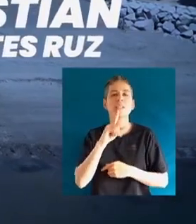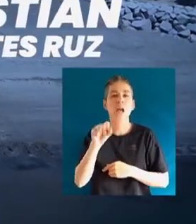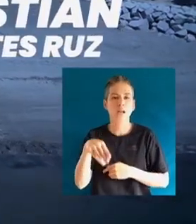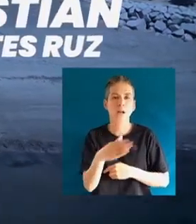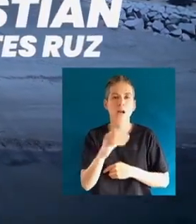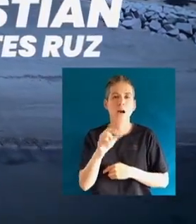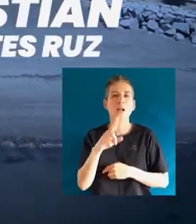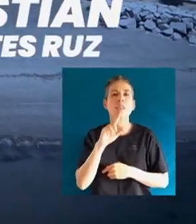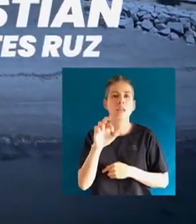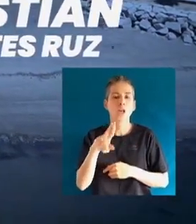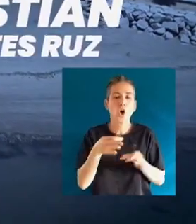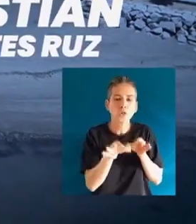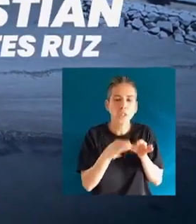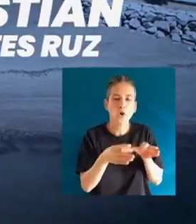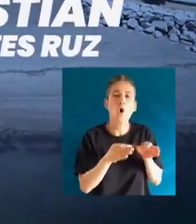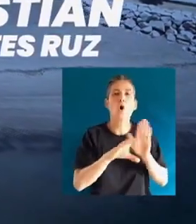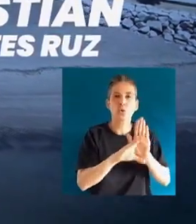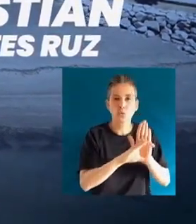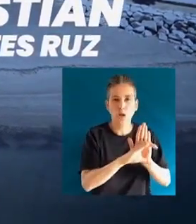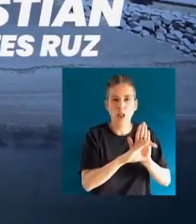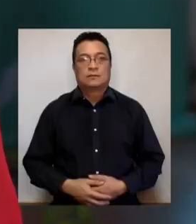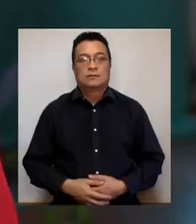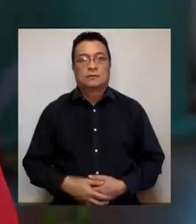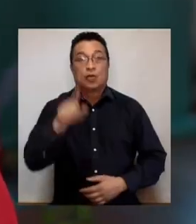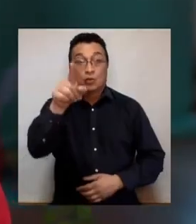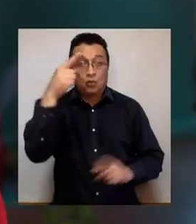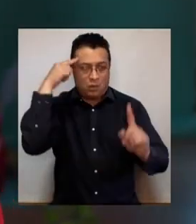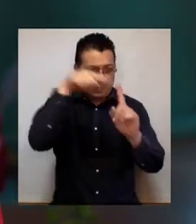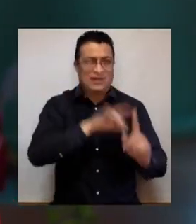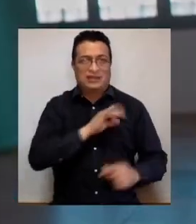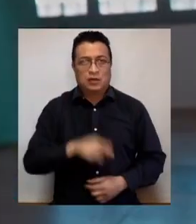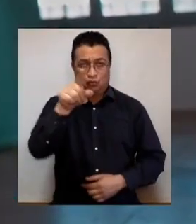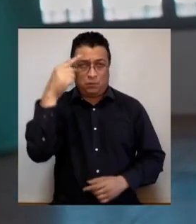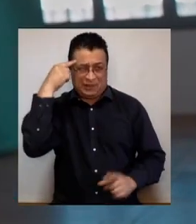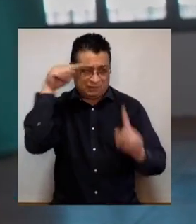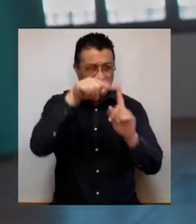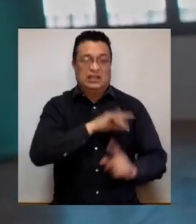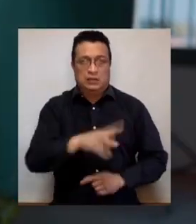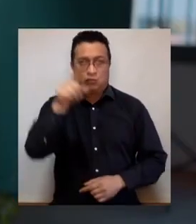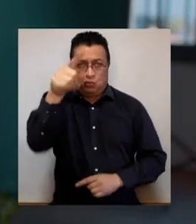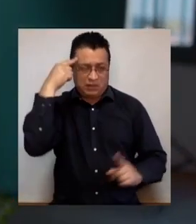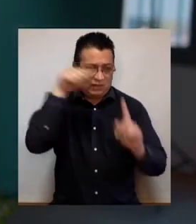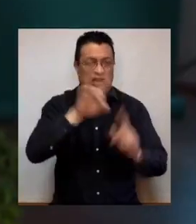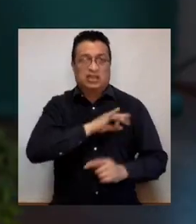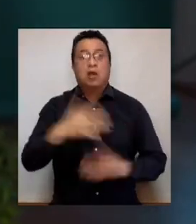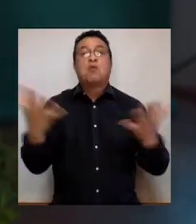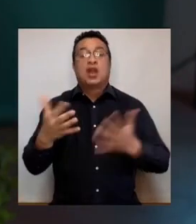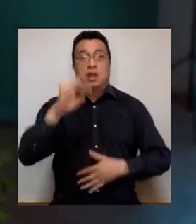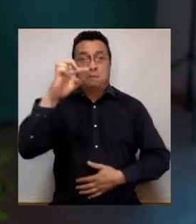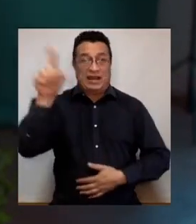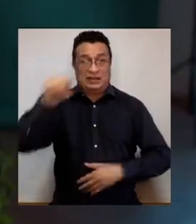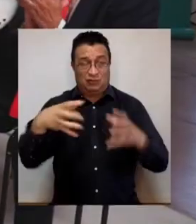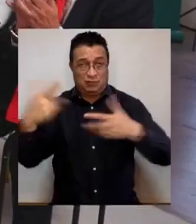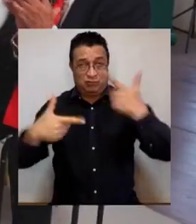seguro Cristian Cártez Candidato a consejero Contracional Piensa en Chile Piensa en Chile Piensa en Chile Porque el